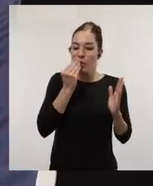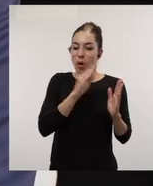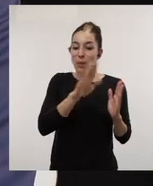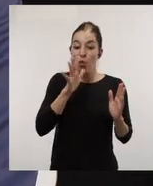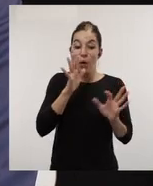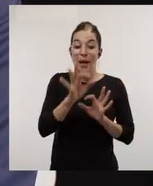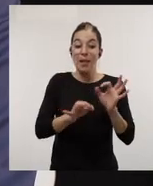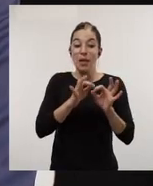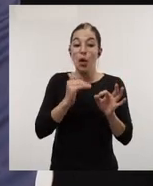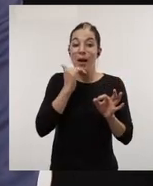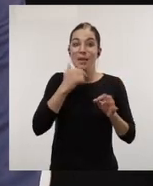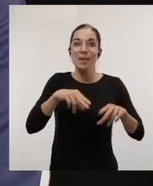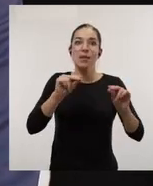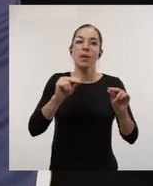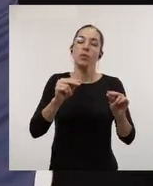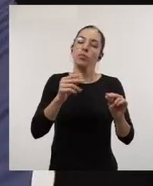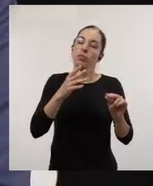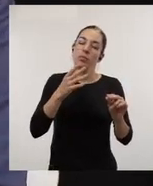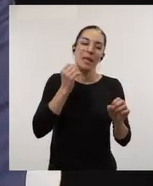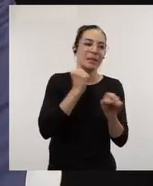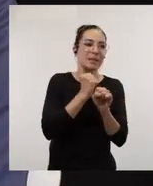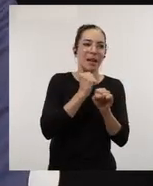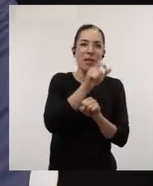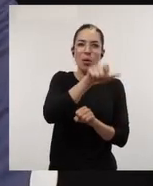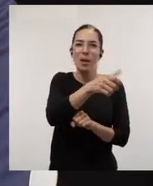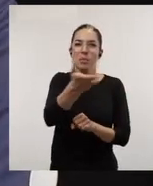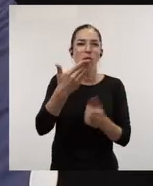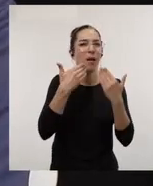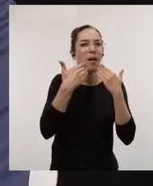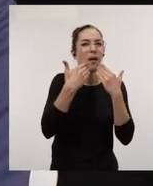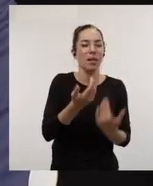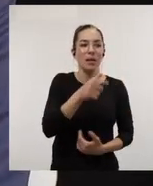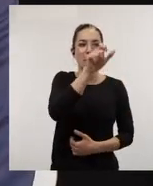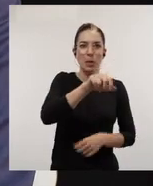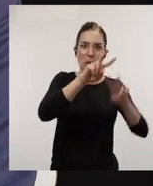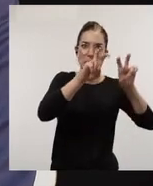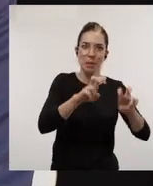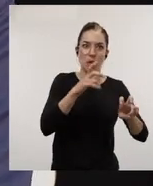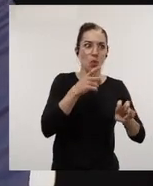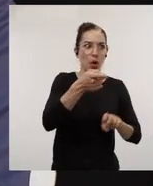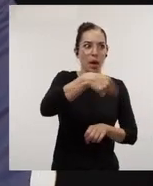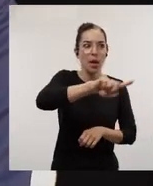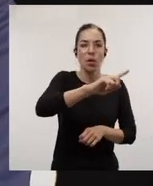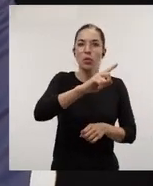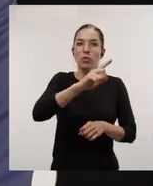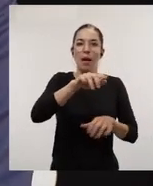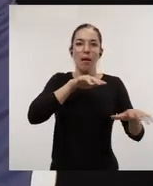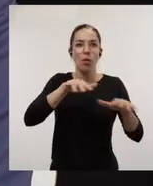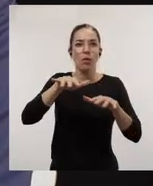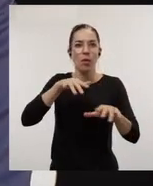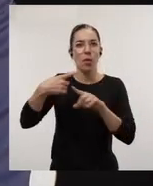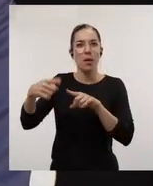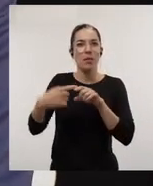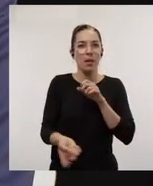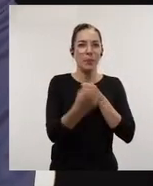estamos terminando el ciclo de agradecer el trabajo no solamente de los investigadores que se han involucrado en las distintas